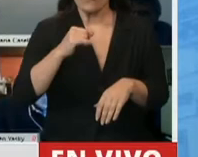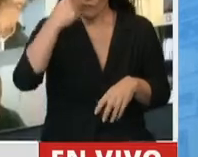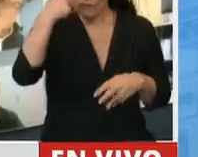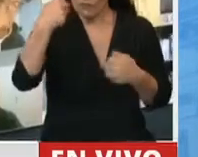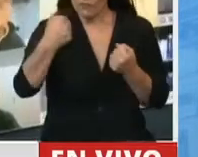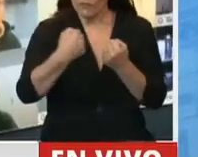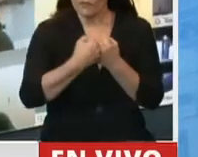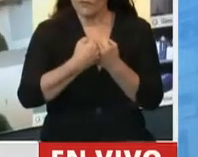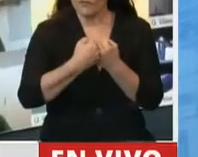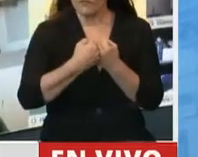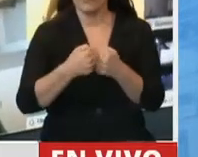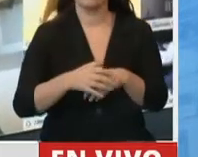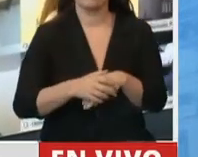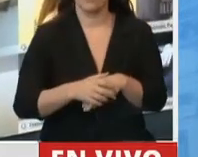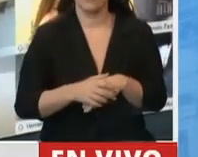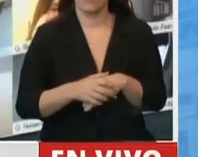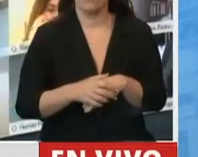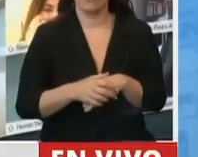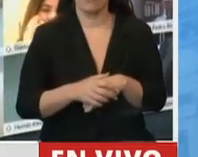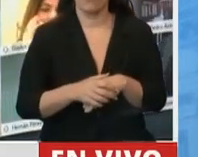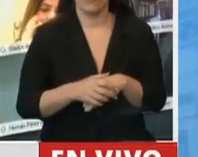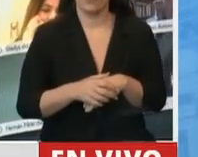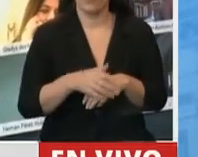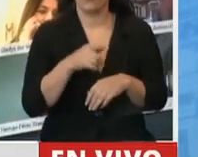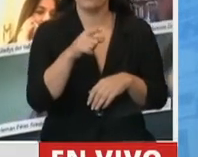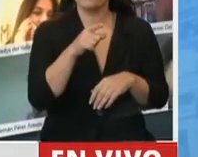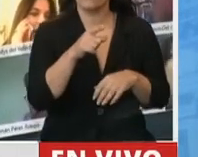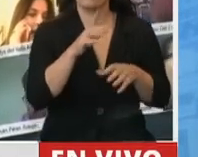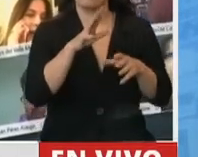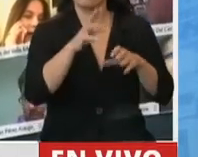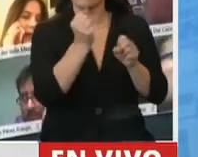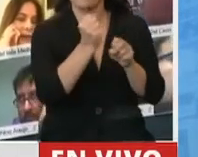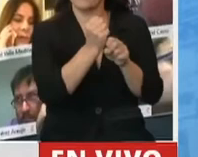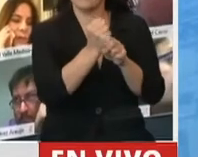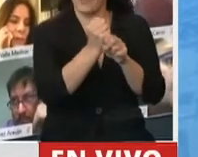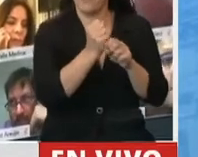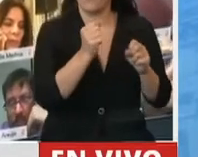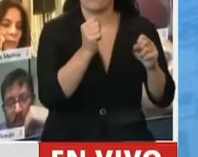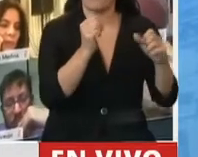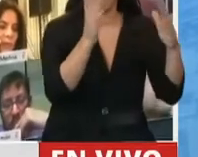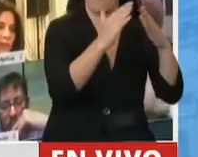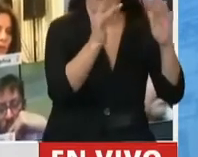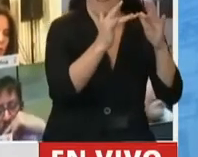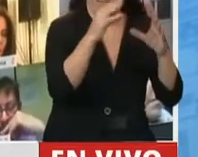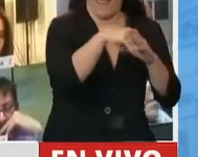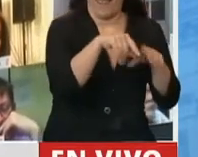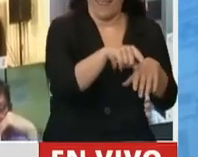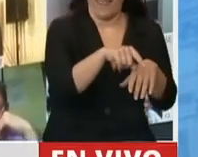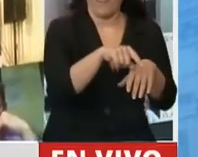la modalidad de teletrabajo en nuestro país